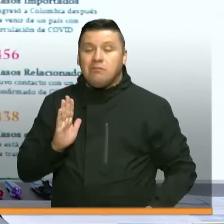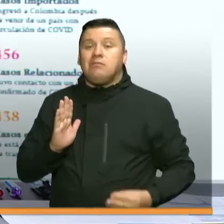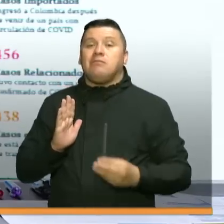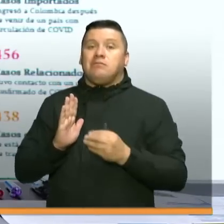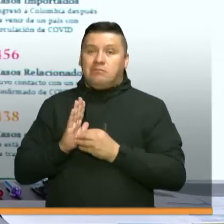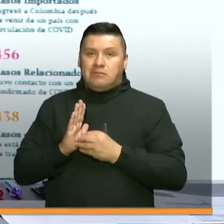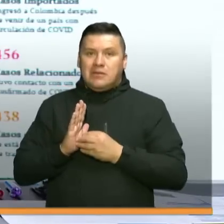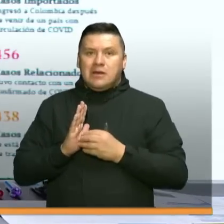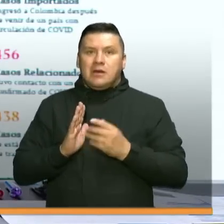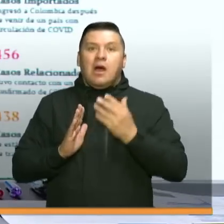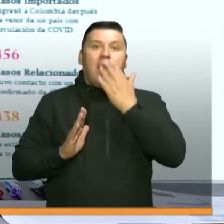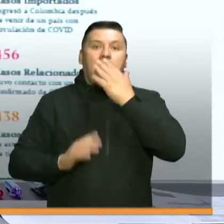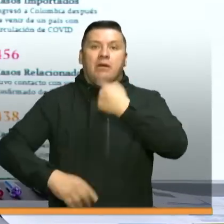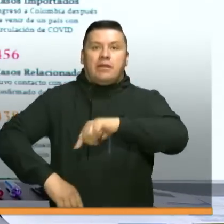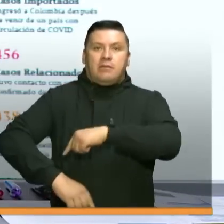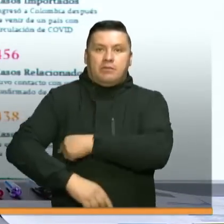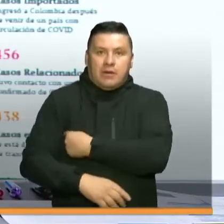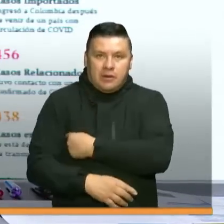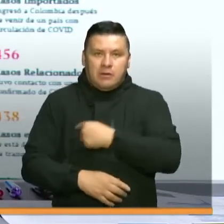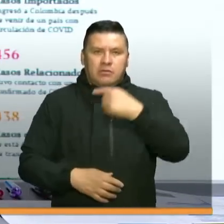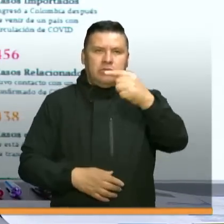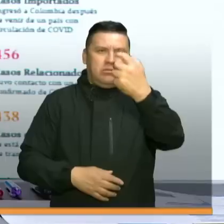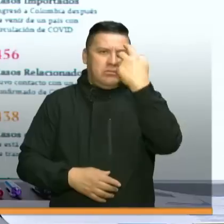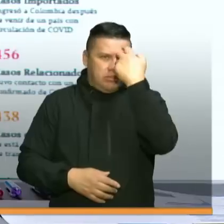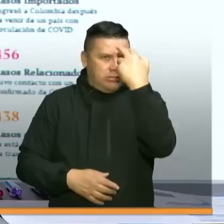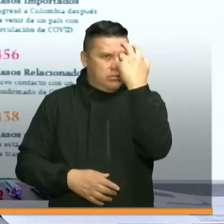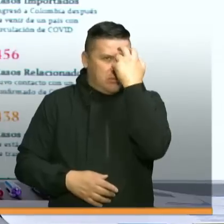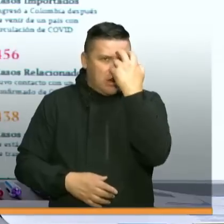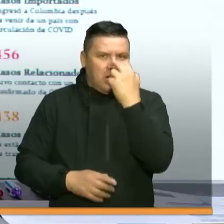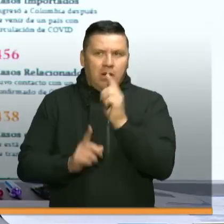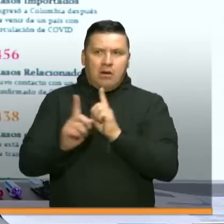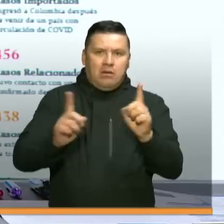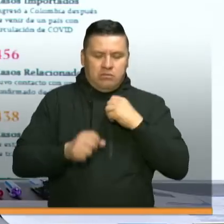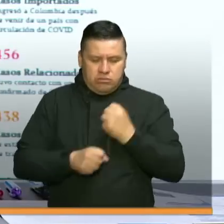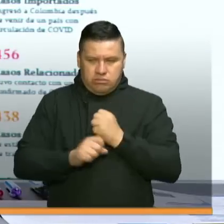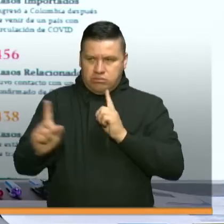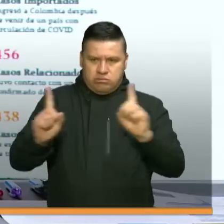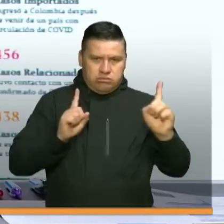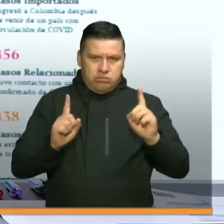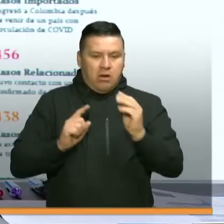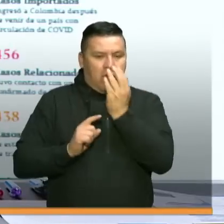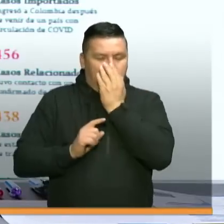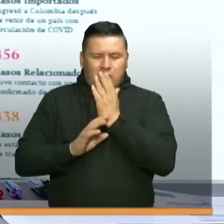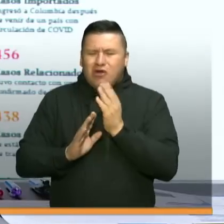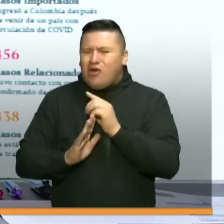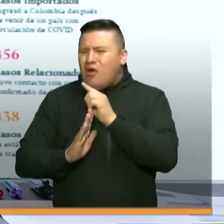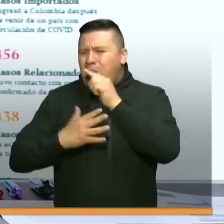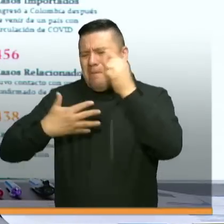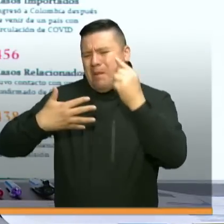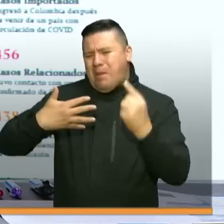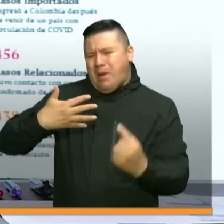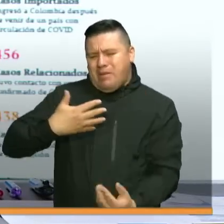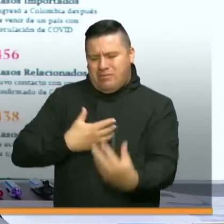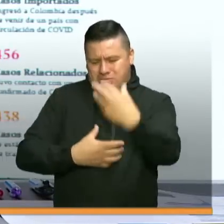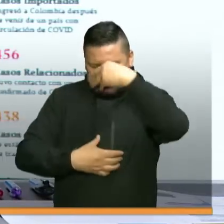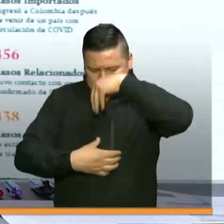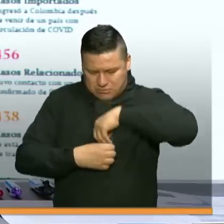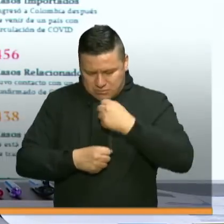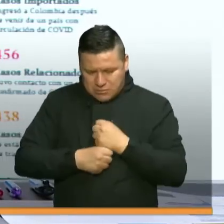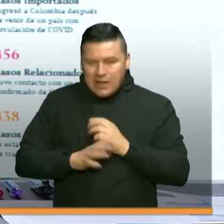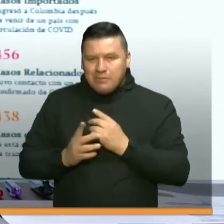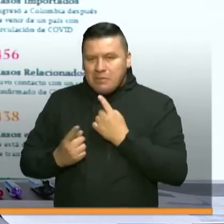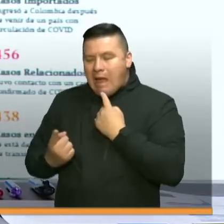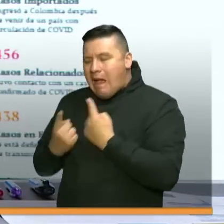la toma de temperatura, el distanciamiento y el uso también de material protectivo. Todo eso hace parte no es una